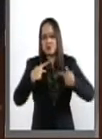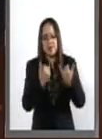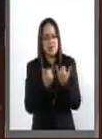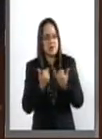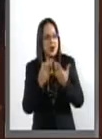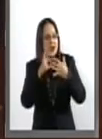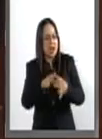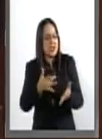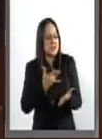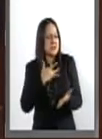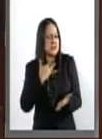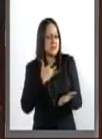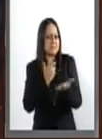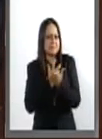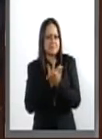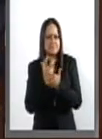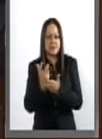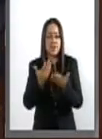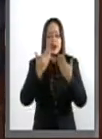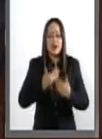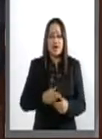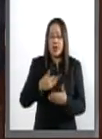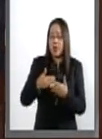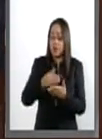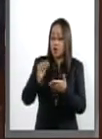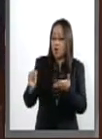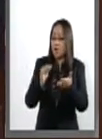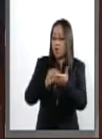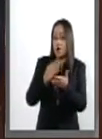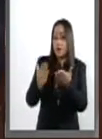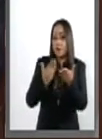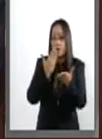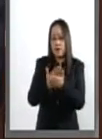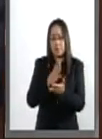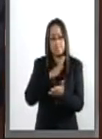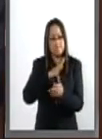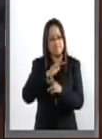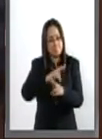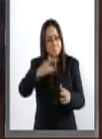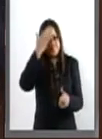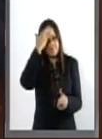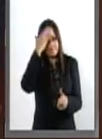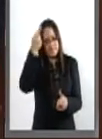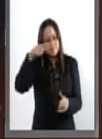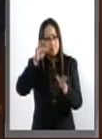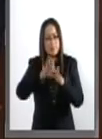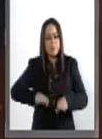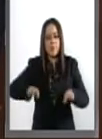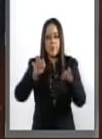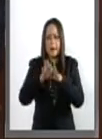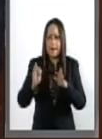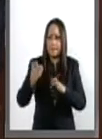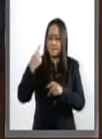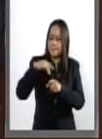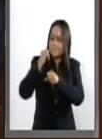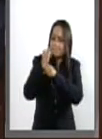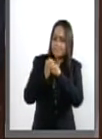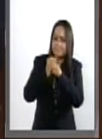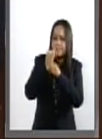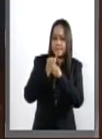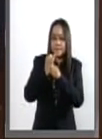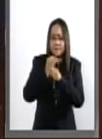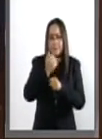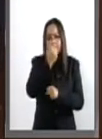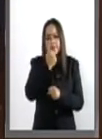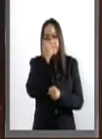Particularmente, hacemos en los contenidos de esta propuesta un sincero reconocimiento a la destacada labor de investigación de los